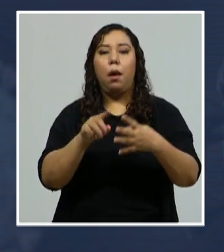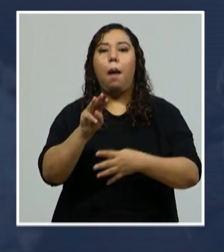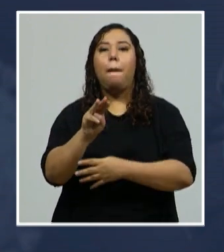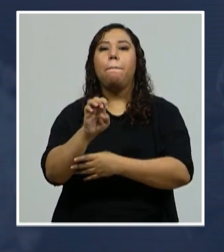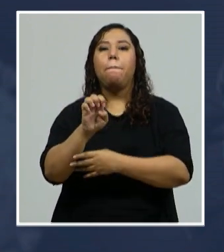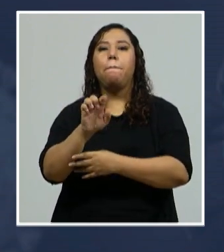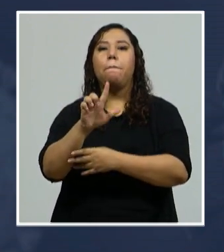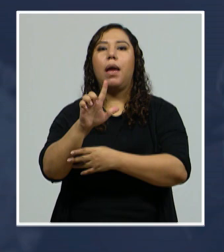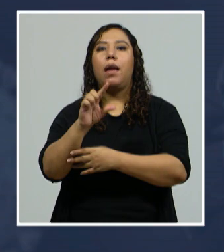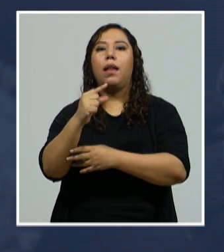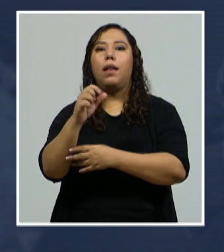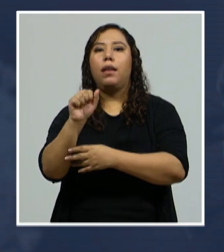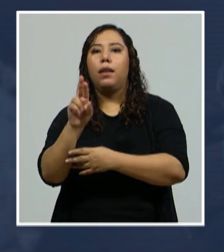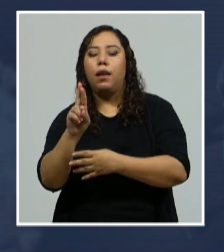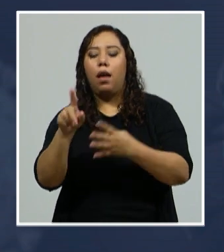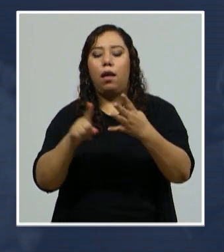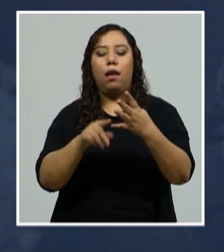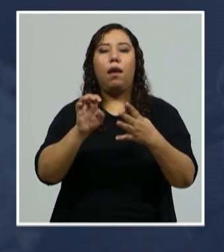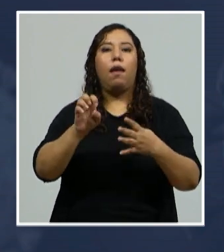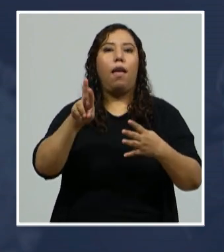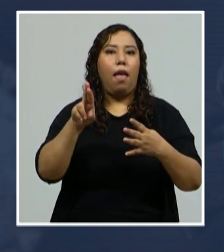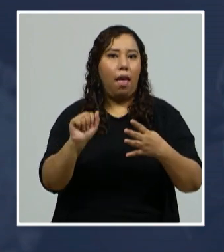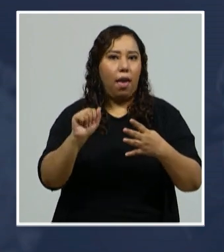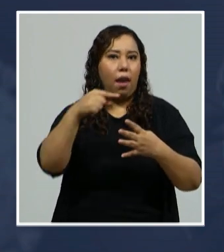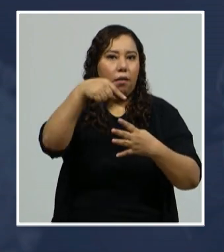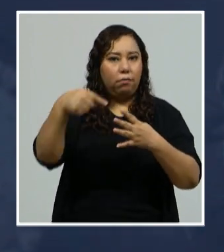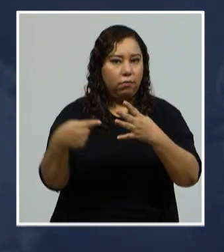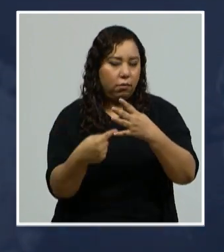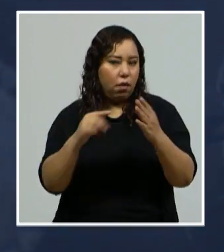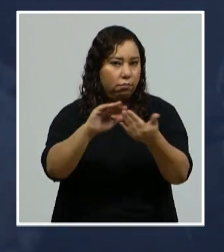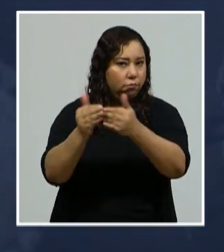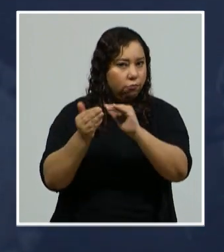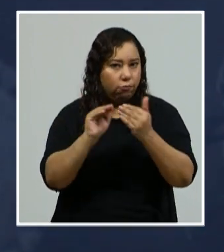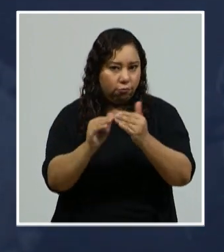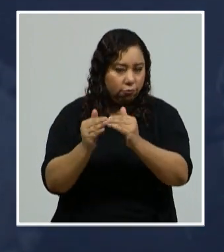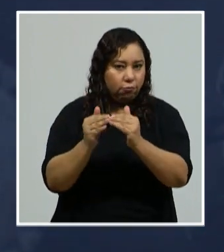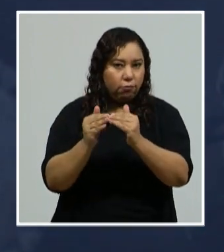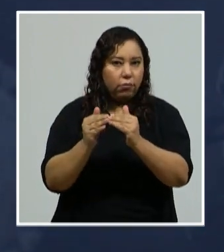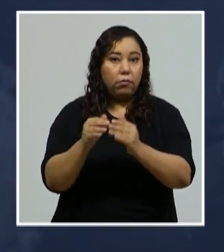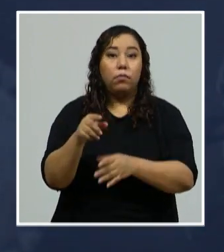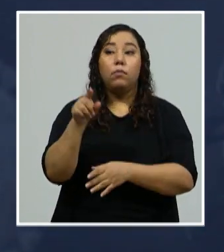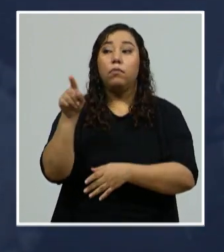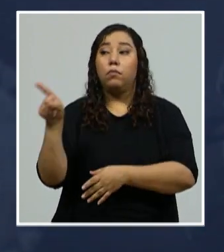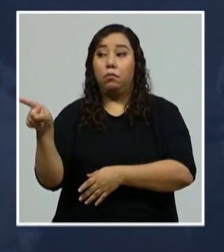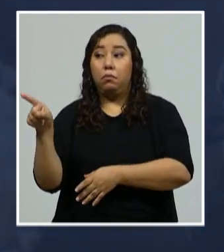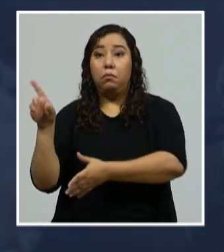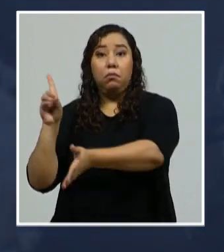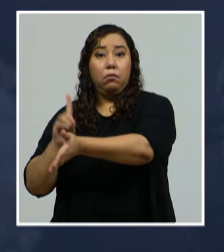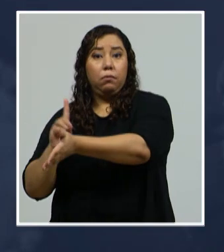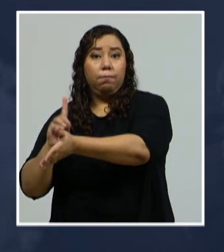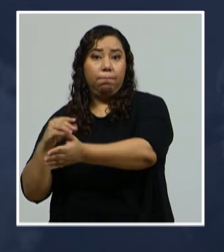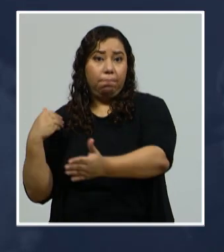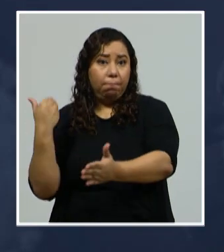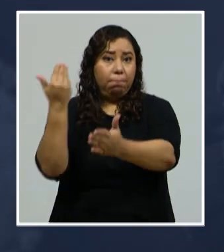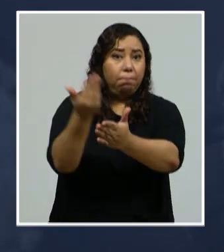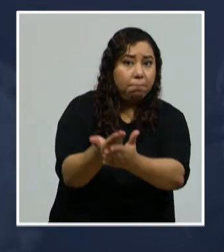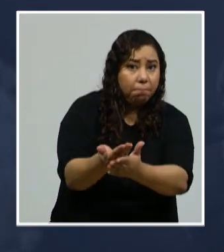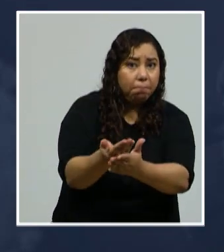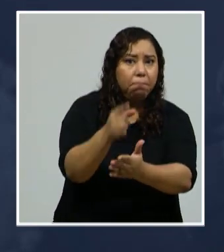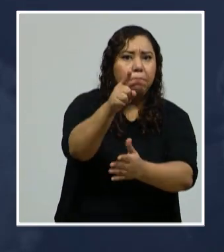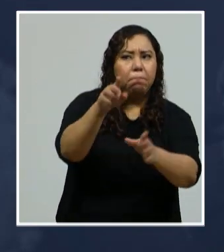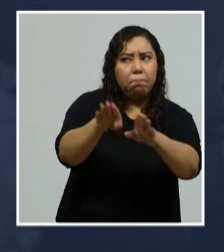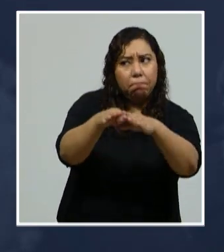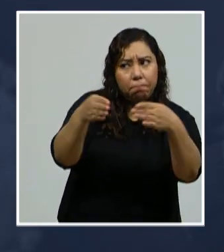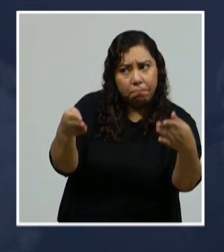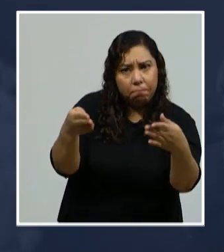Castro y Colonia La Era. Ahora las puertas a los brigadistas contra el COVID, para que usted no salga de su vivienda. Ellos llegan